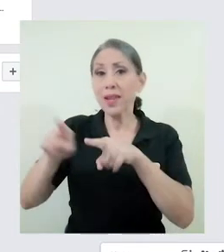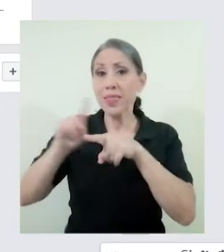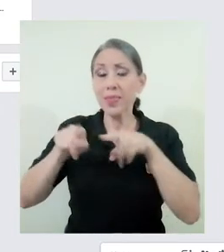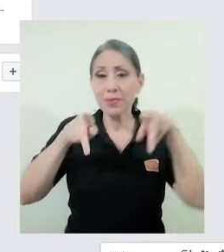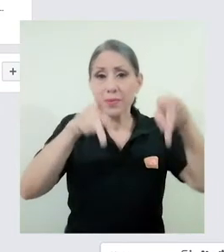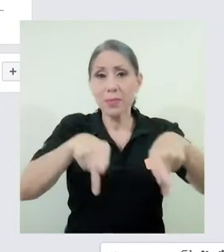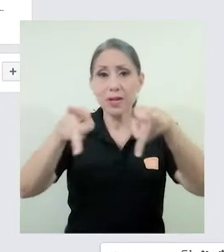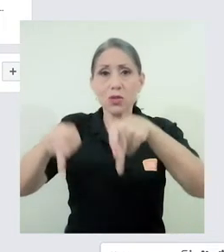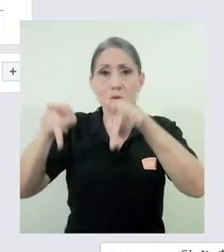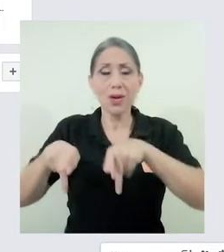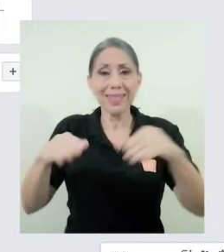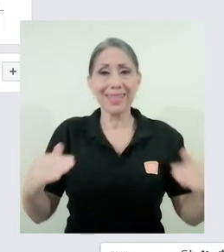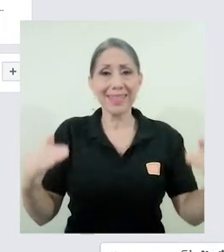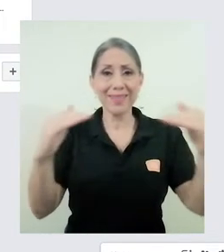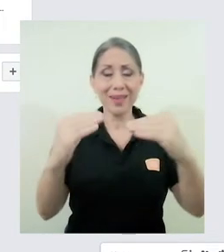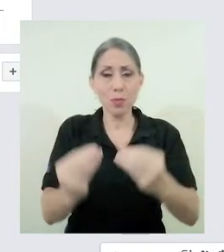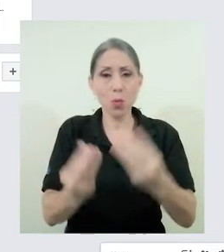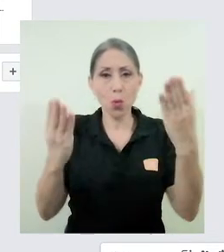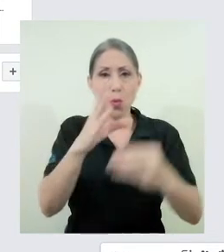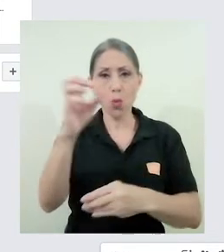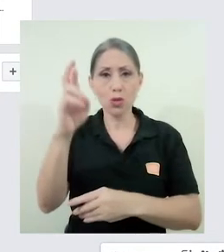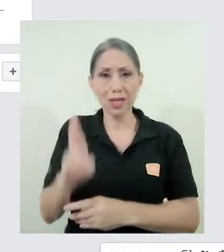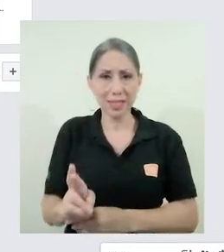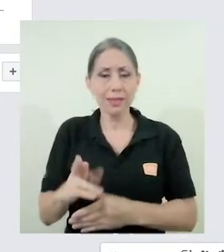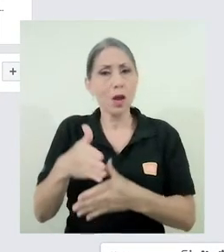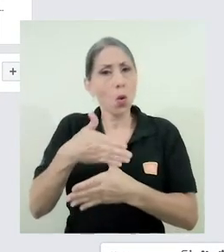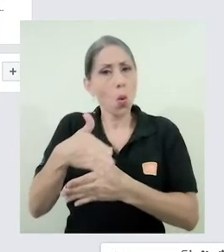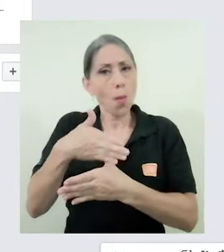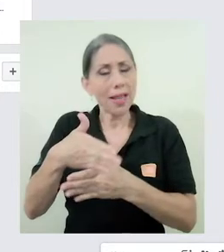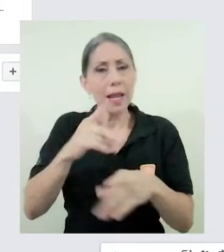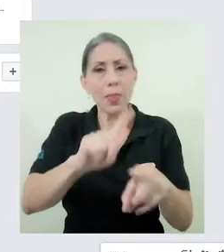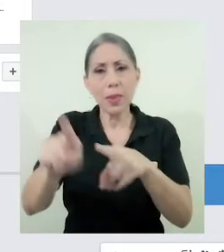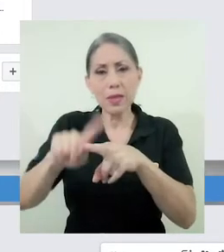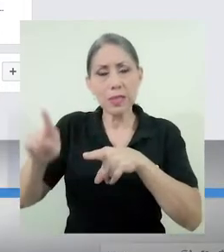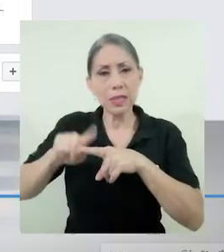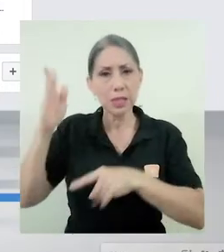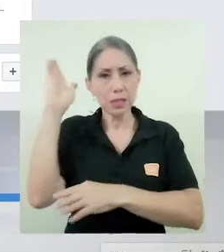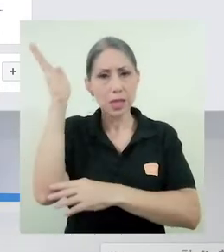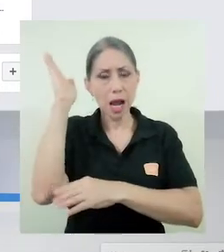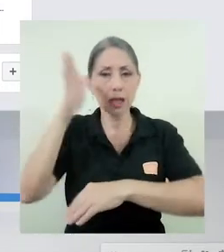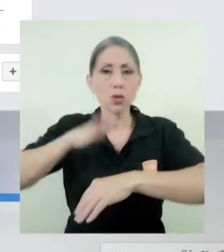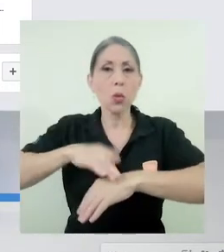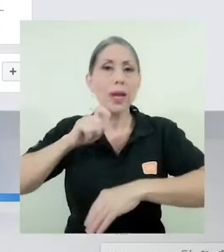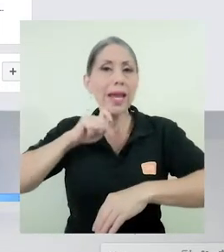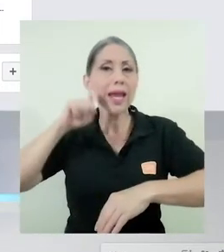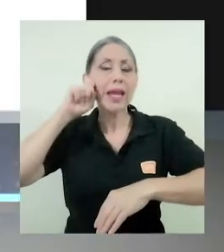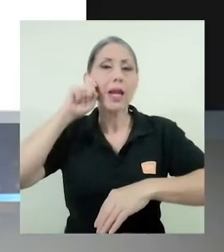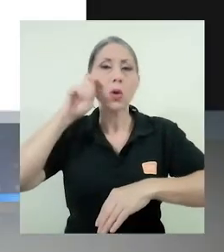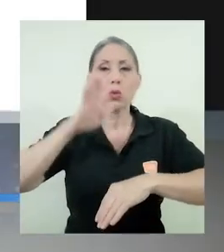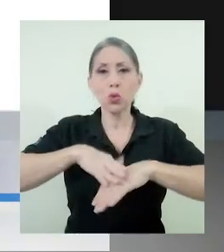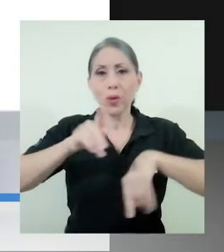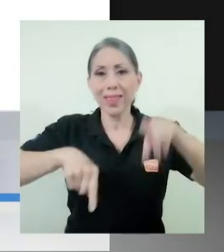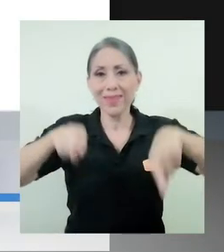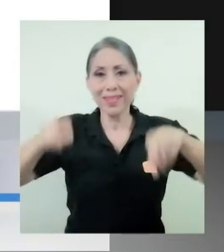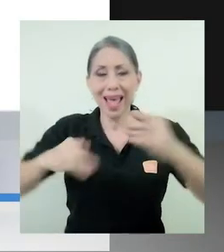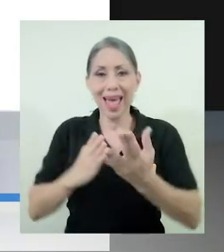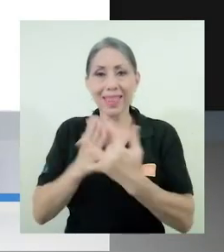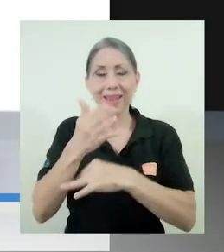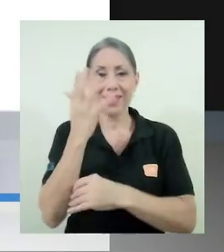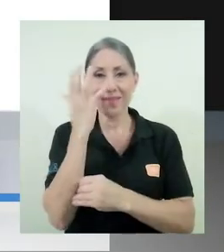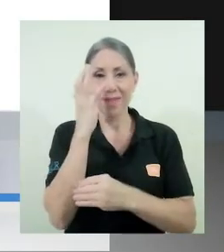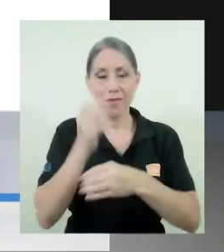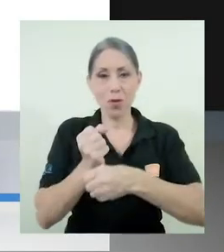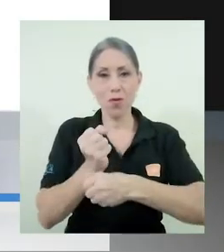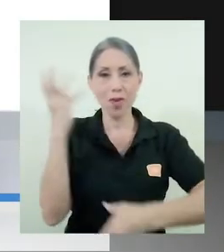personalidades de la esfera pública costarricense compartirán distintas charlas sobre género y diversidad a través del